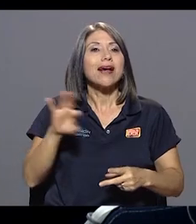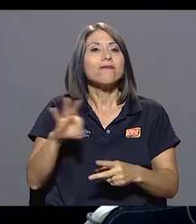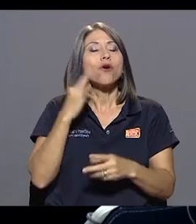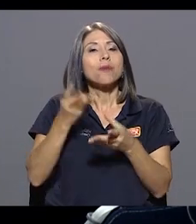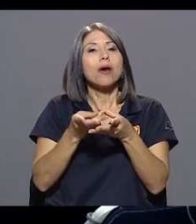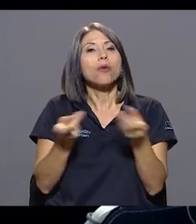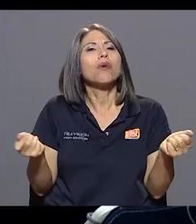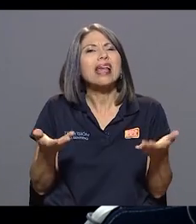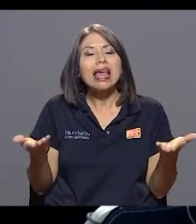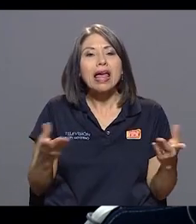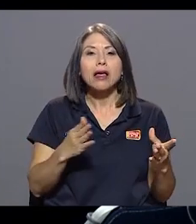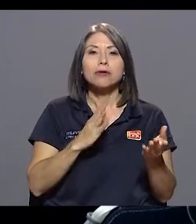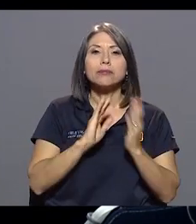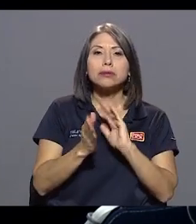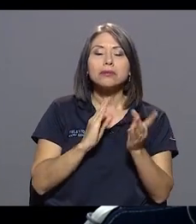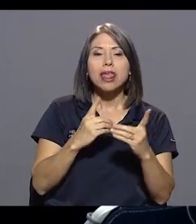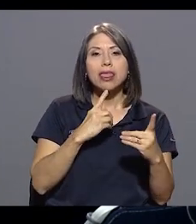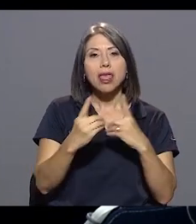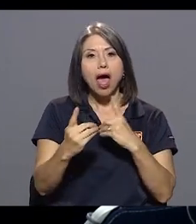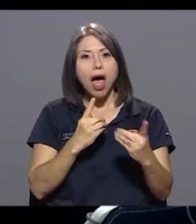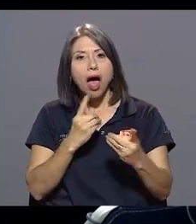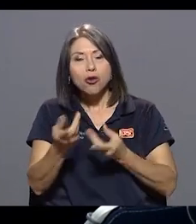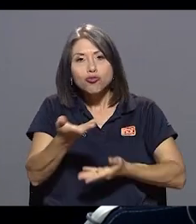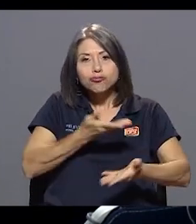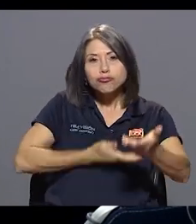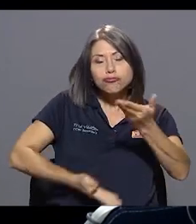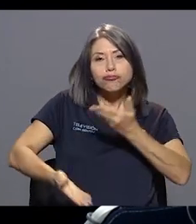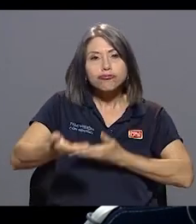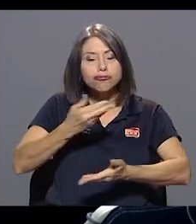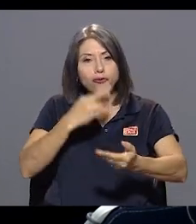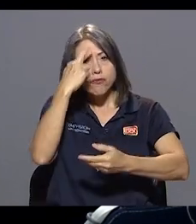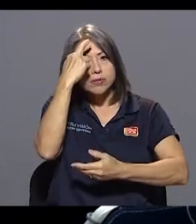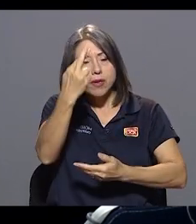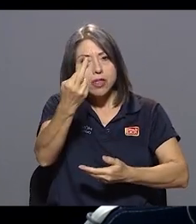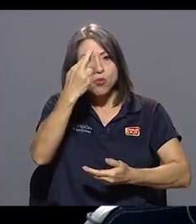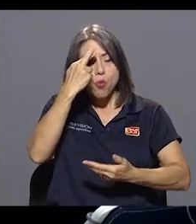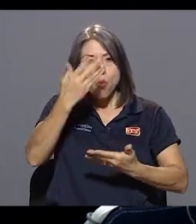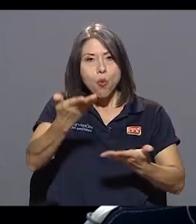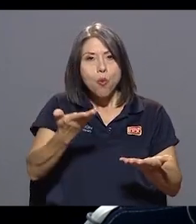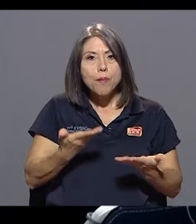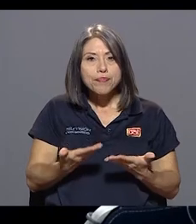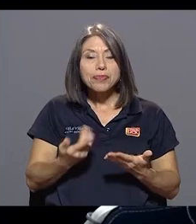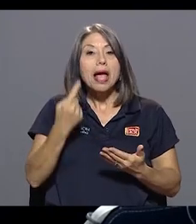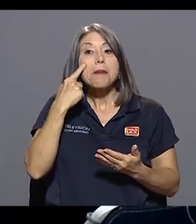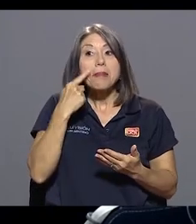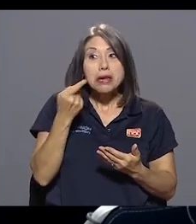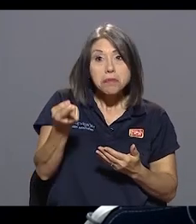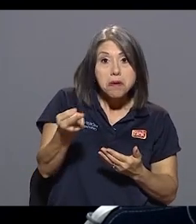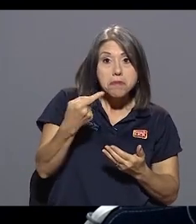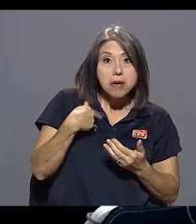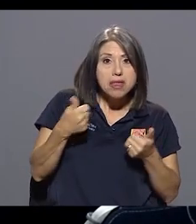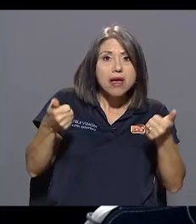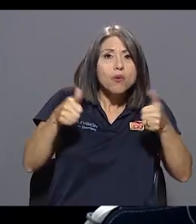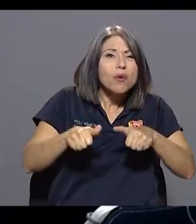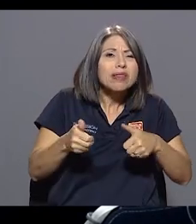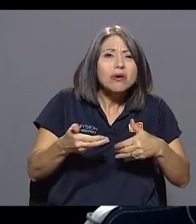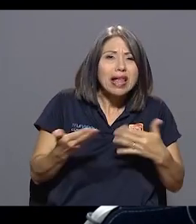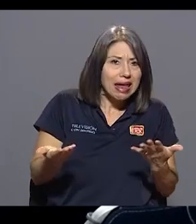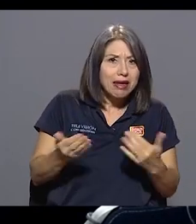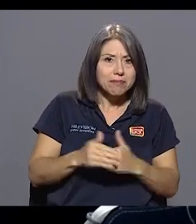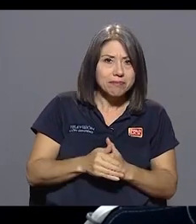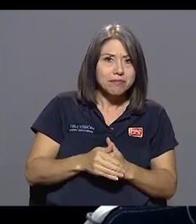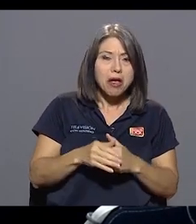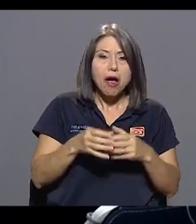la vía del diálogo y el respeto mutuo, encontrar los puntos de coincidencia entre la